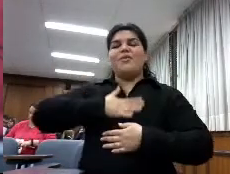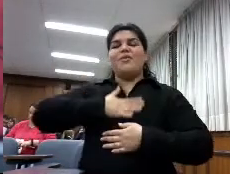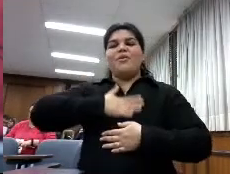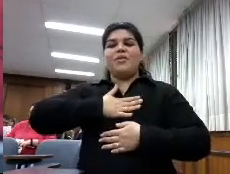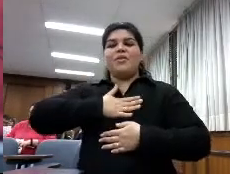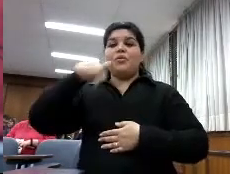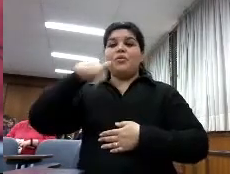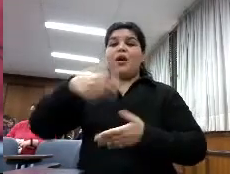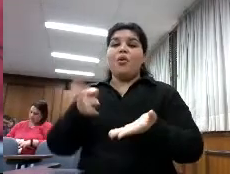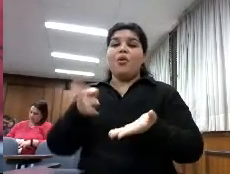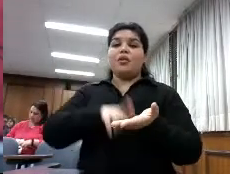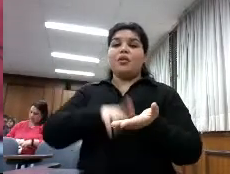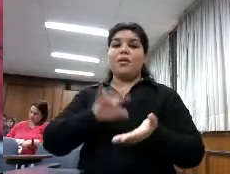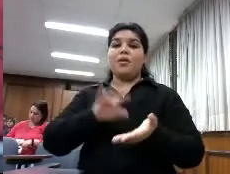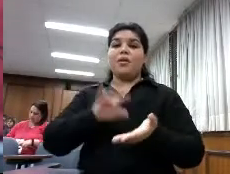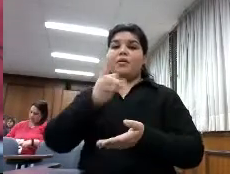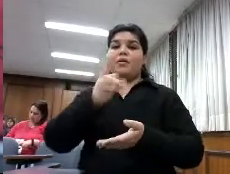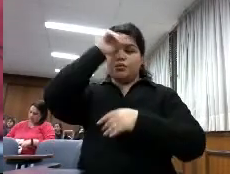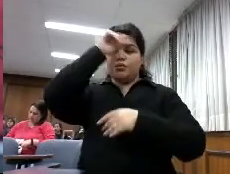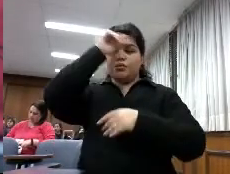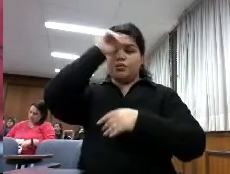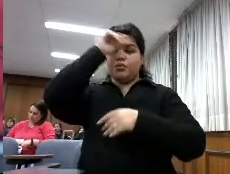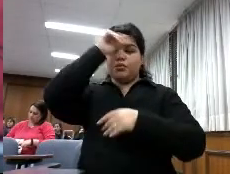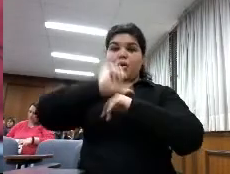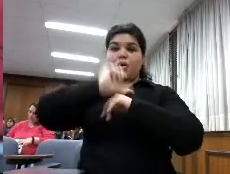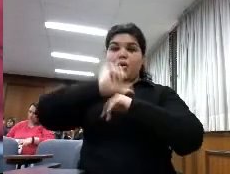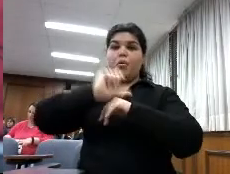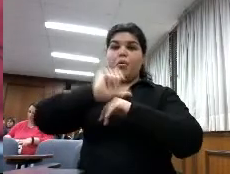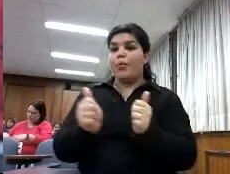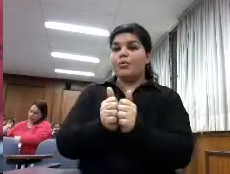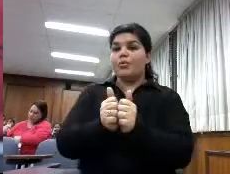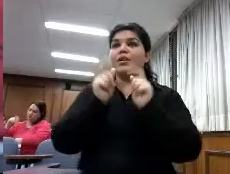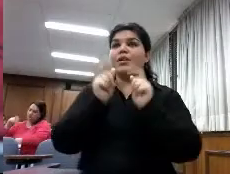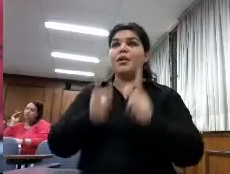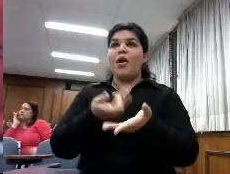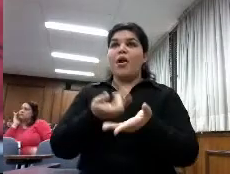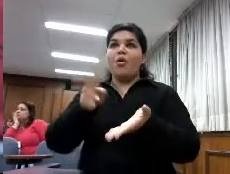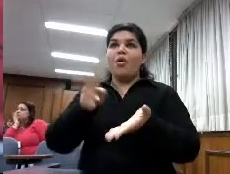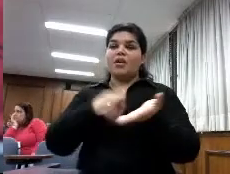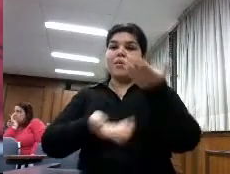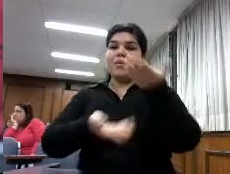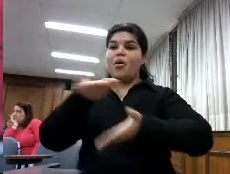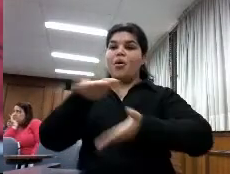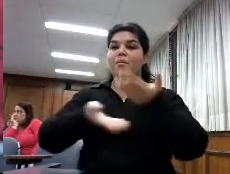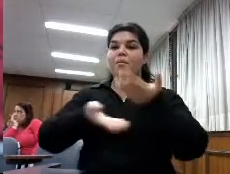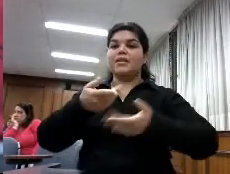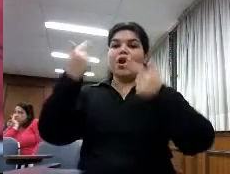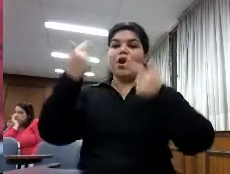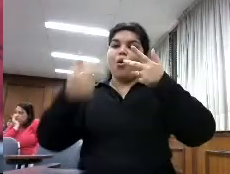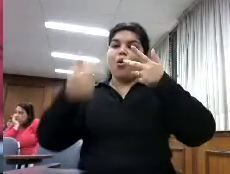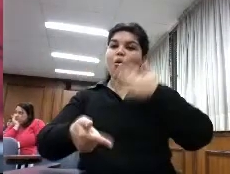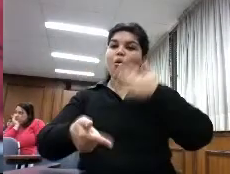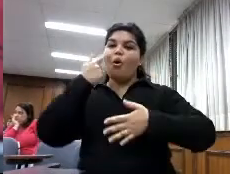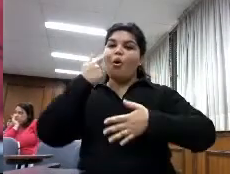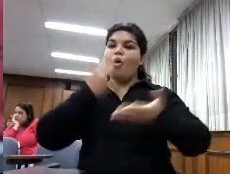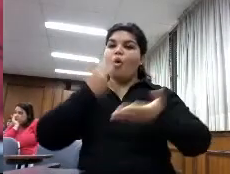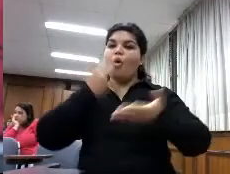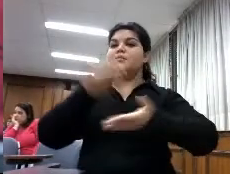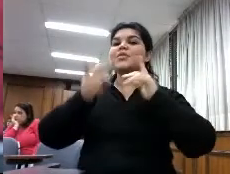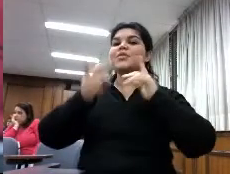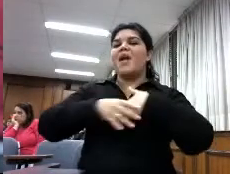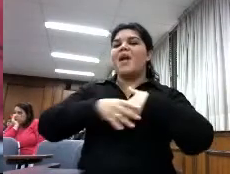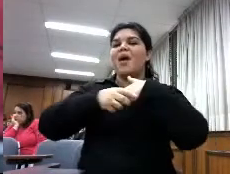Universidad Nacional de Cuyo de estar con vosotros y de volver a compartir conocimiento pero sobre todo amistad